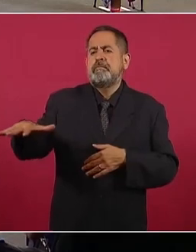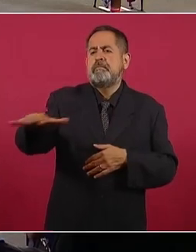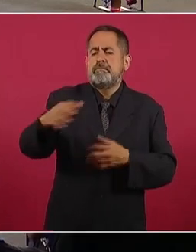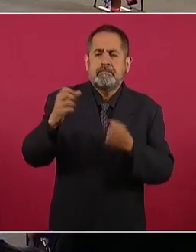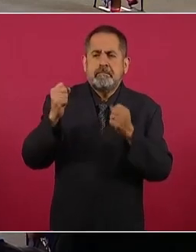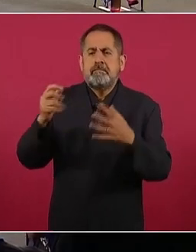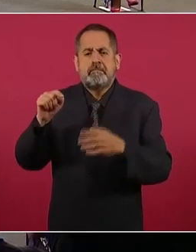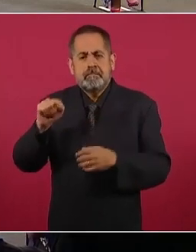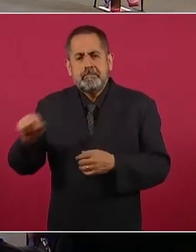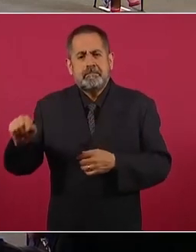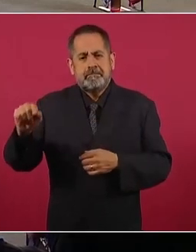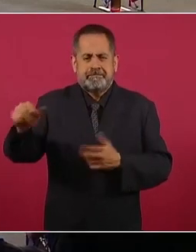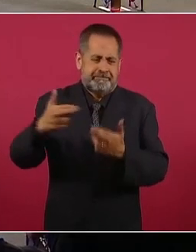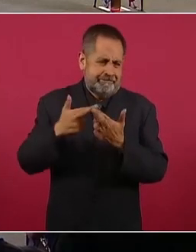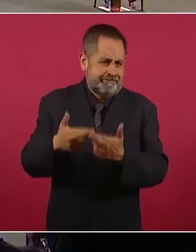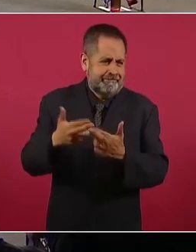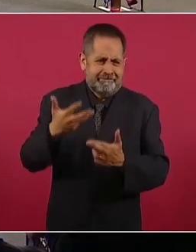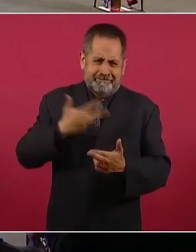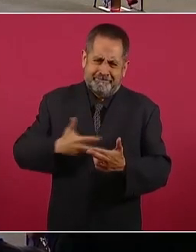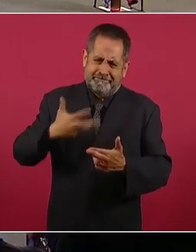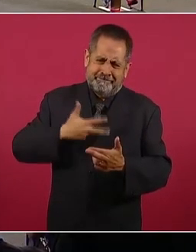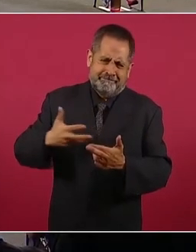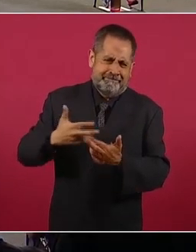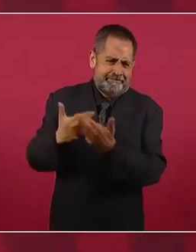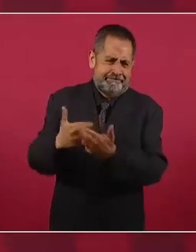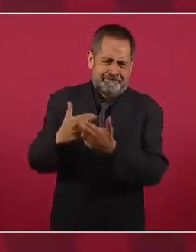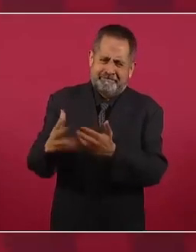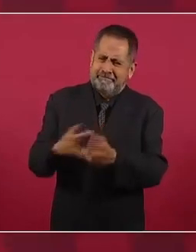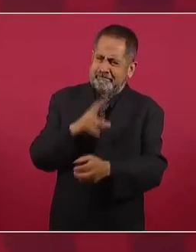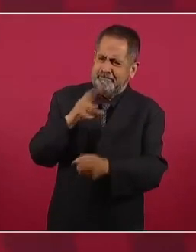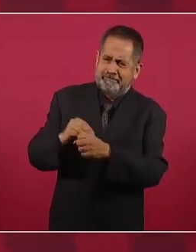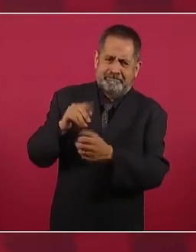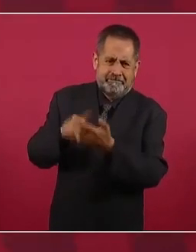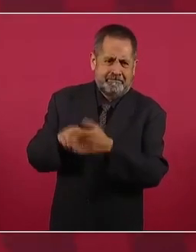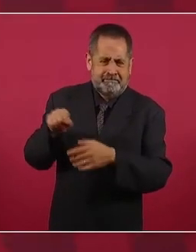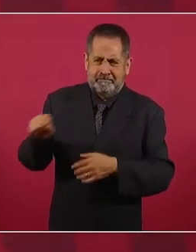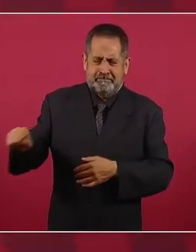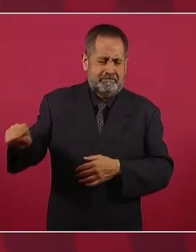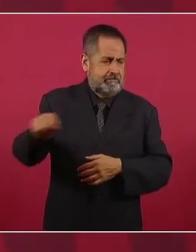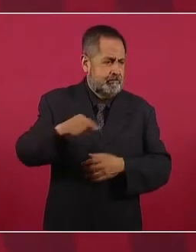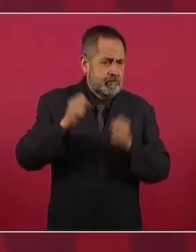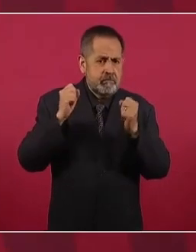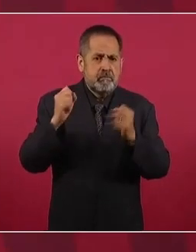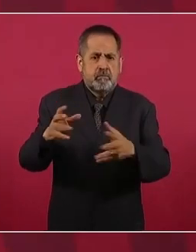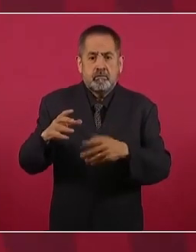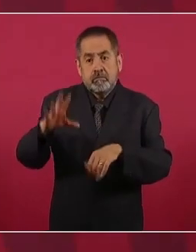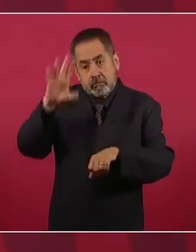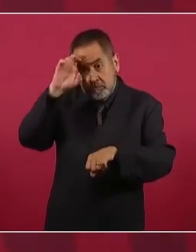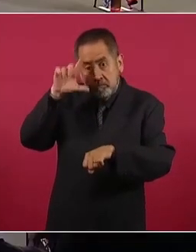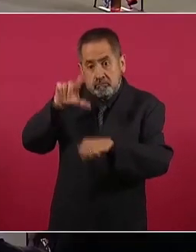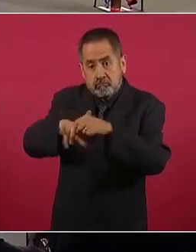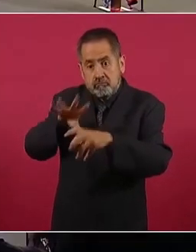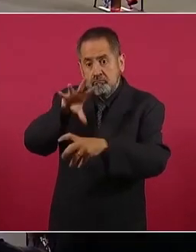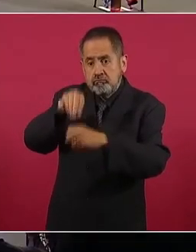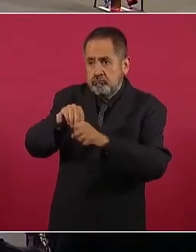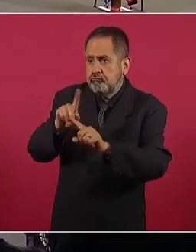muchísimos recursos naturales, de muchas culturas,